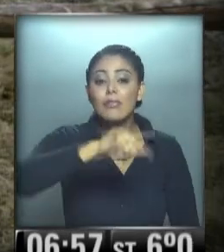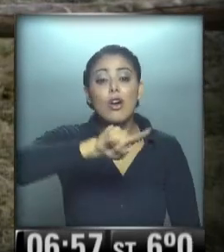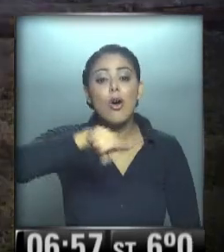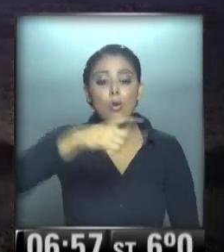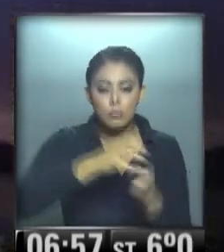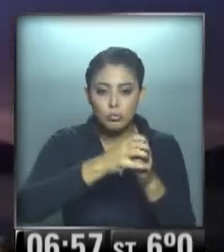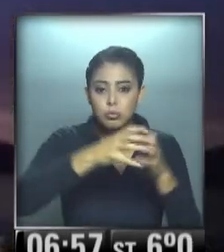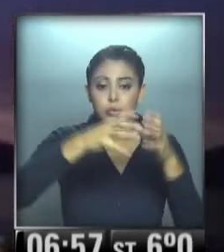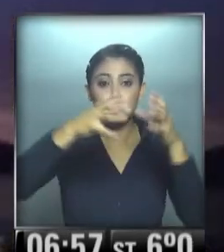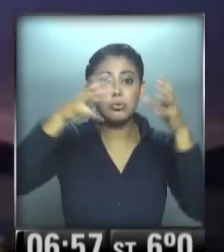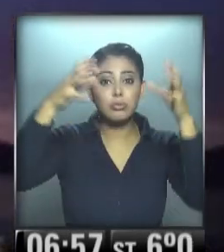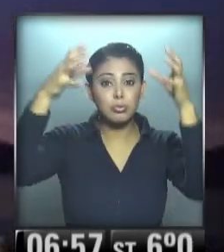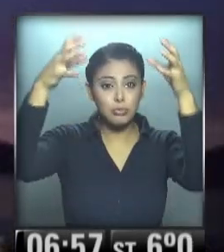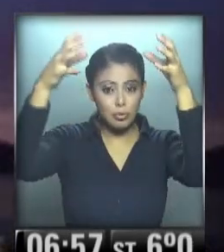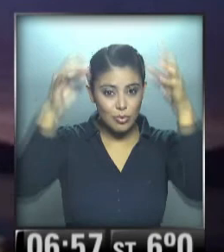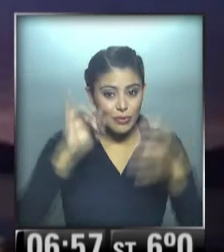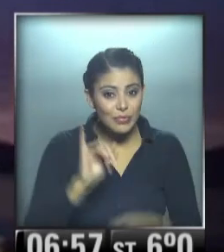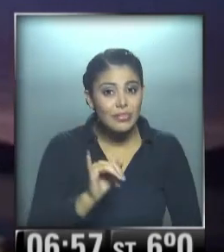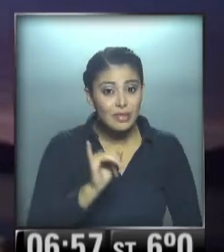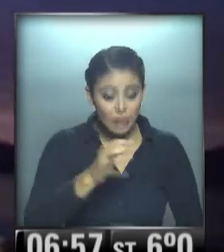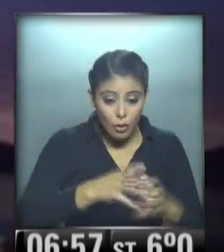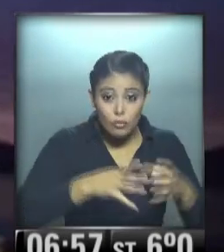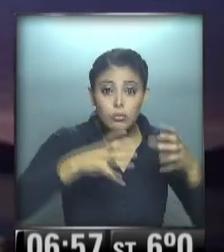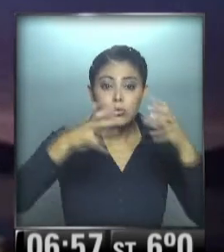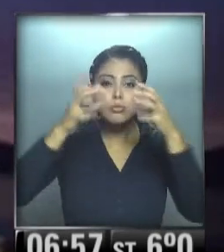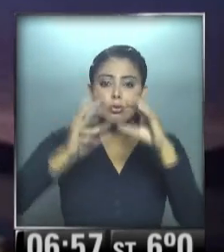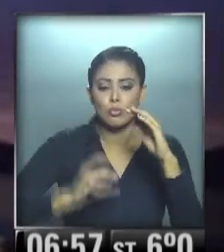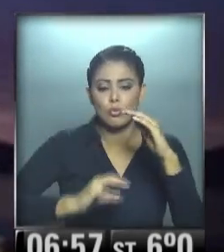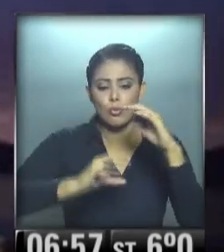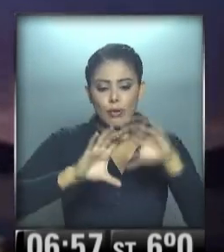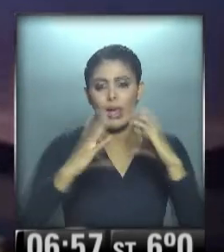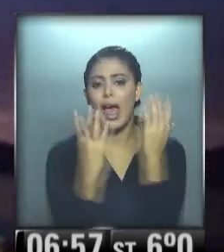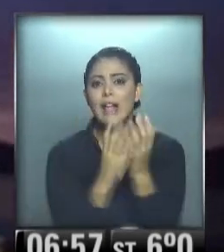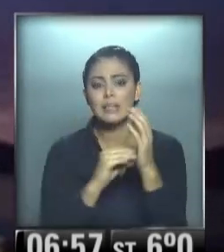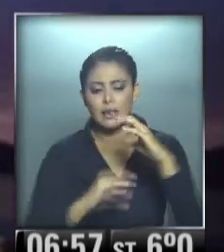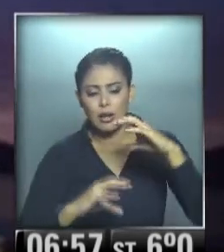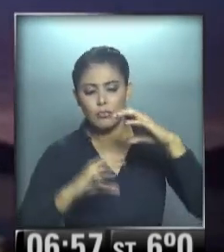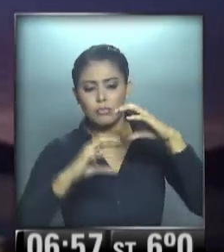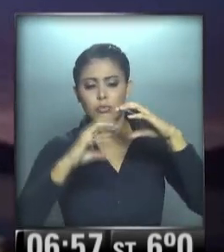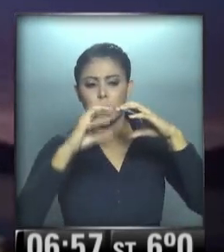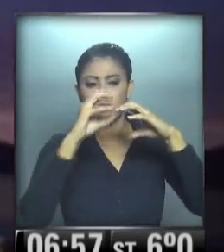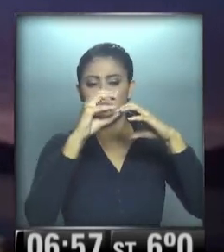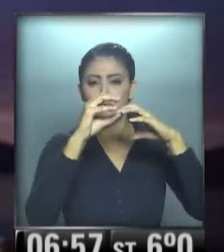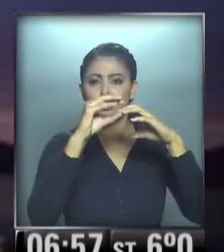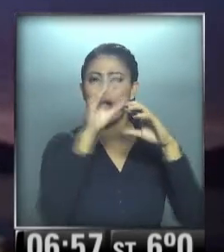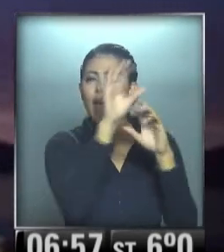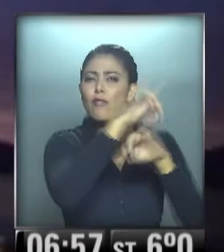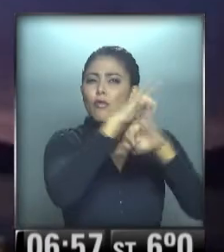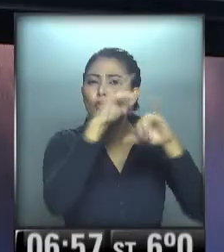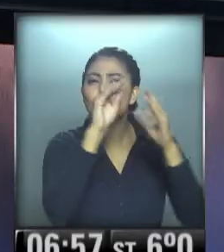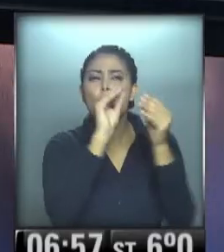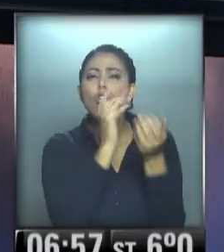un globo. Un globo que va a medir el ozono en la atmósfera, entre otras cosas. Un ozono